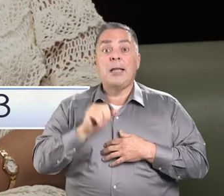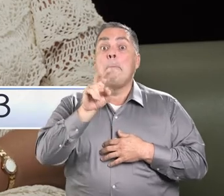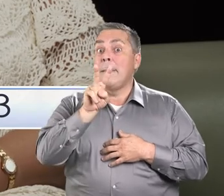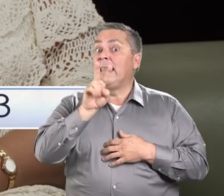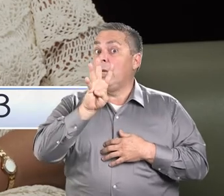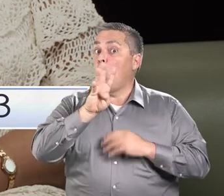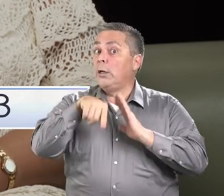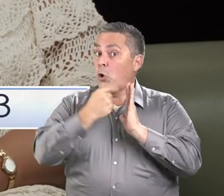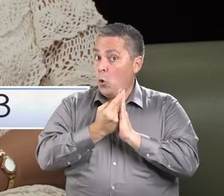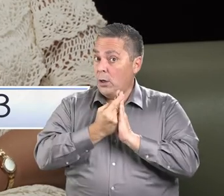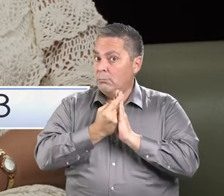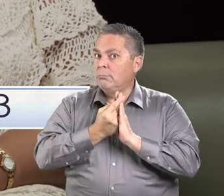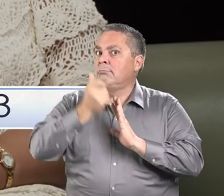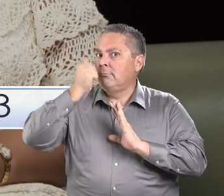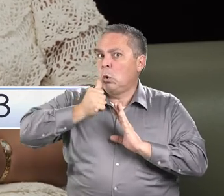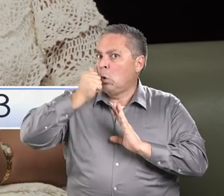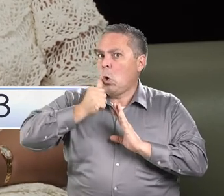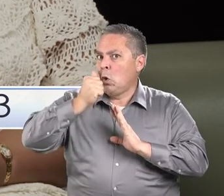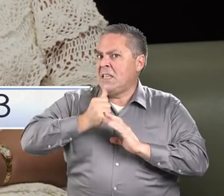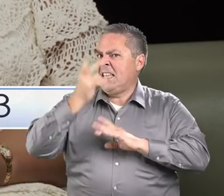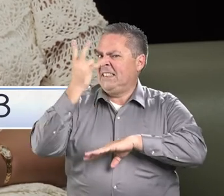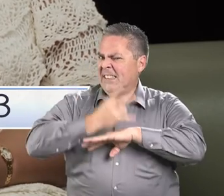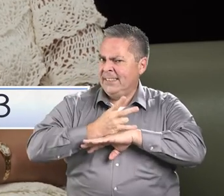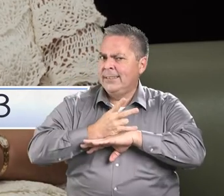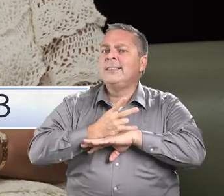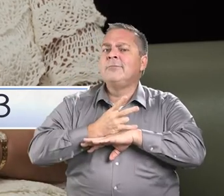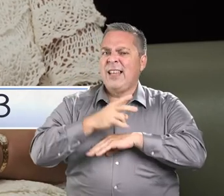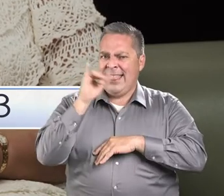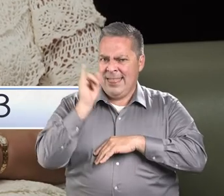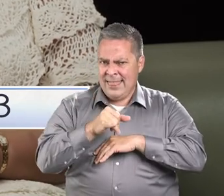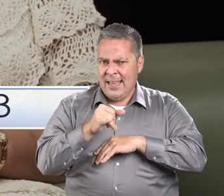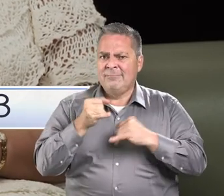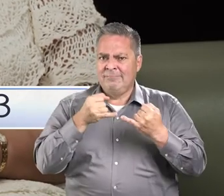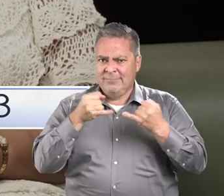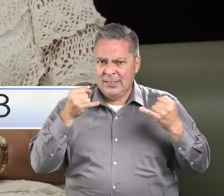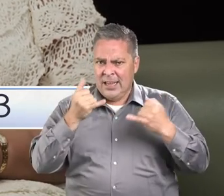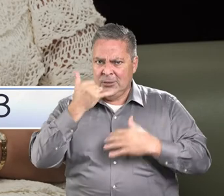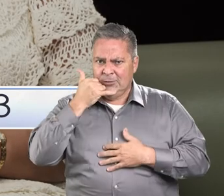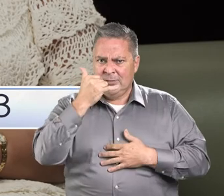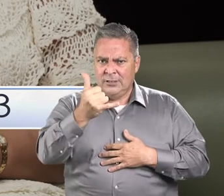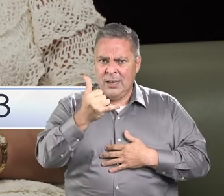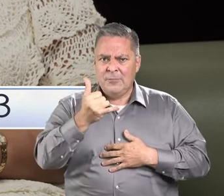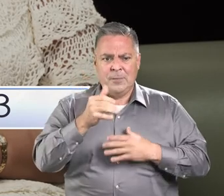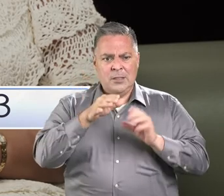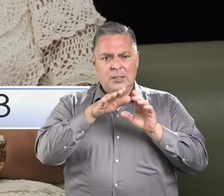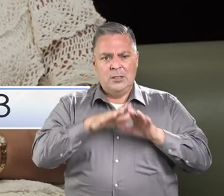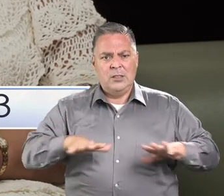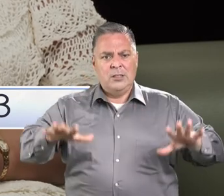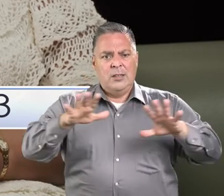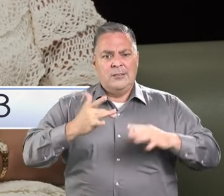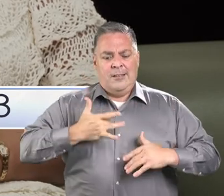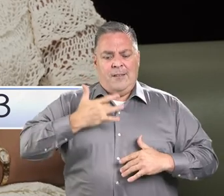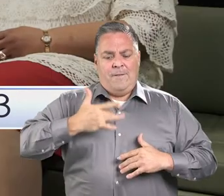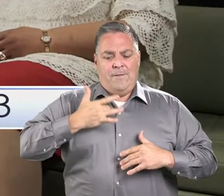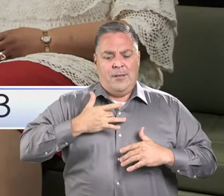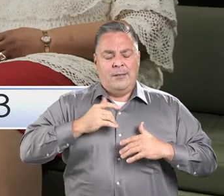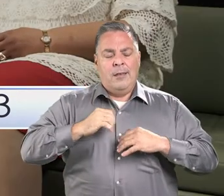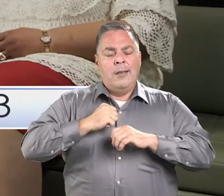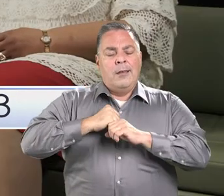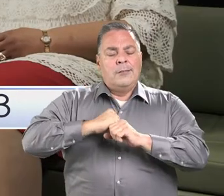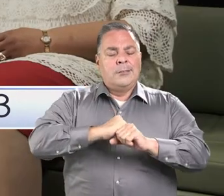horas los 7 días de la semana. Es una línea que va a tener un ambiente emocionalmente seguro.